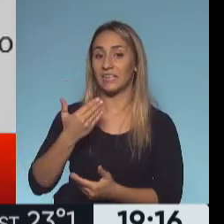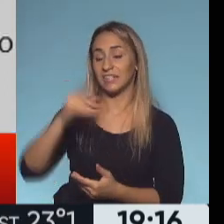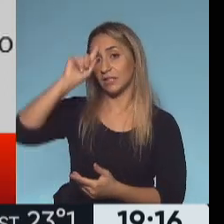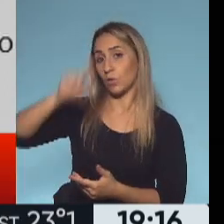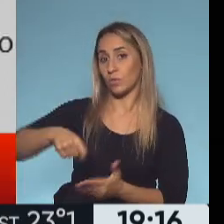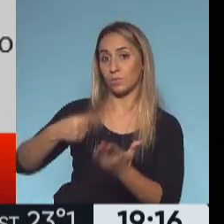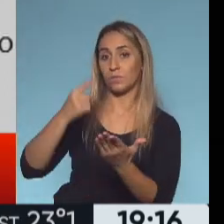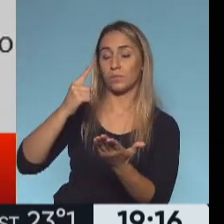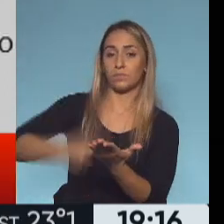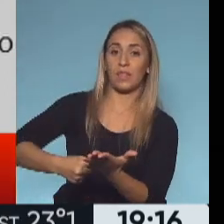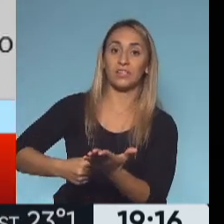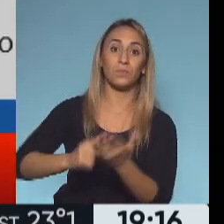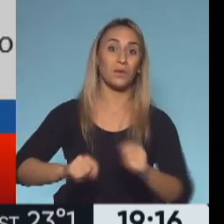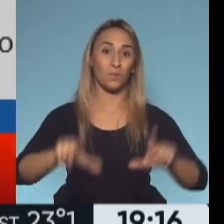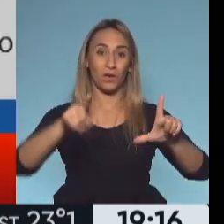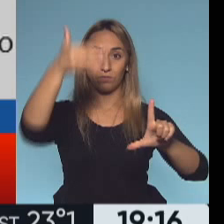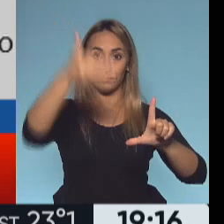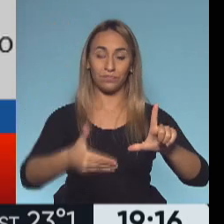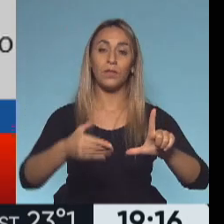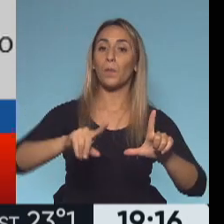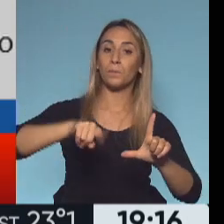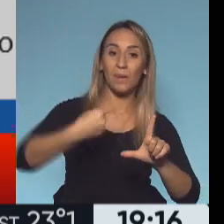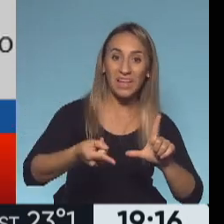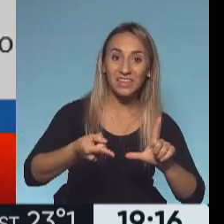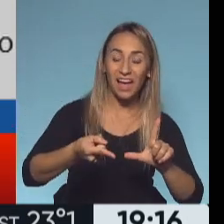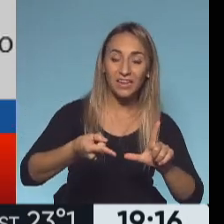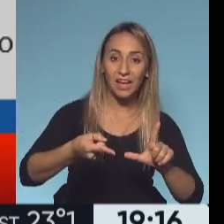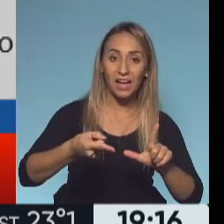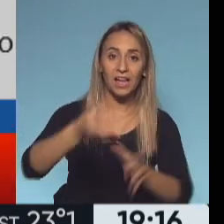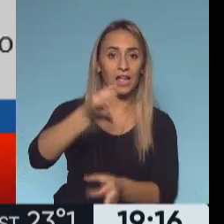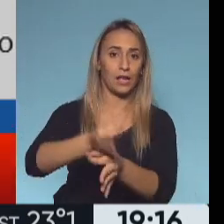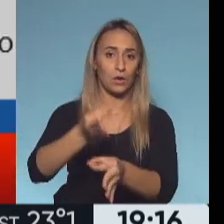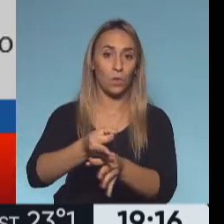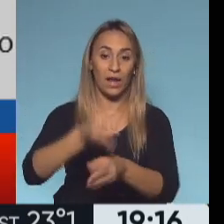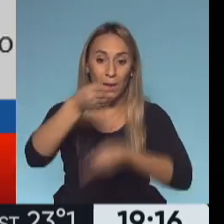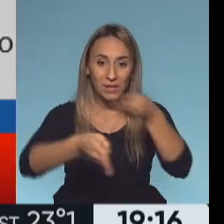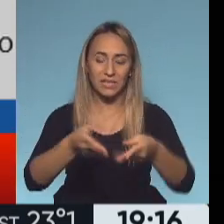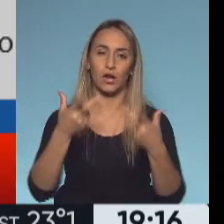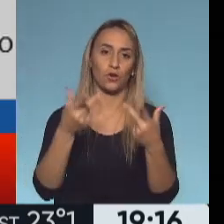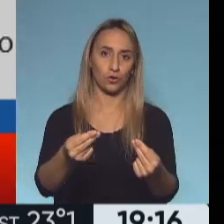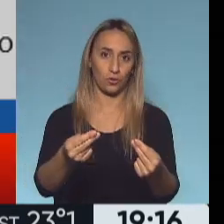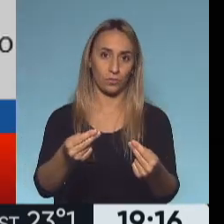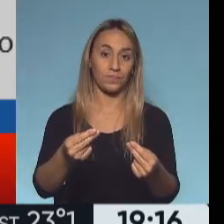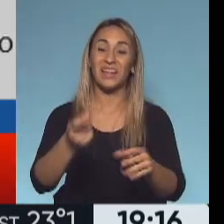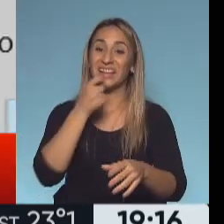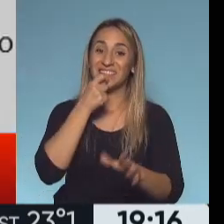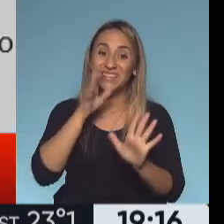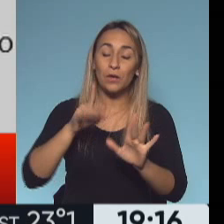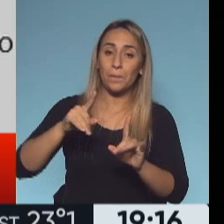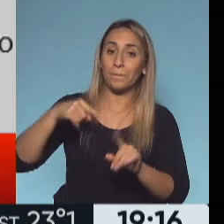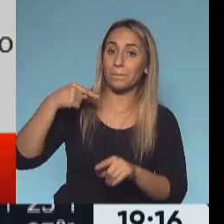viendo en pantalla, que a partir de ese fallo, mañana no debería haber clases presenciales. Y si mañana